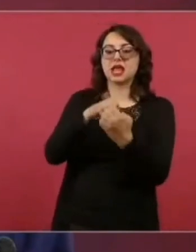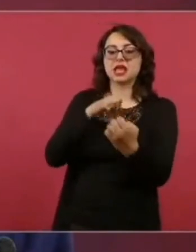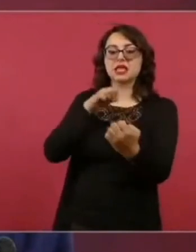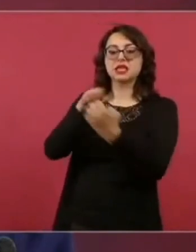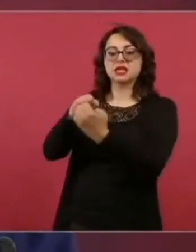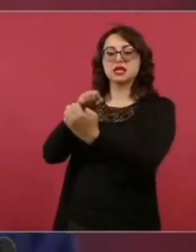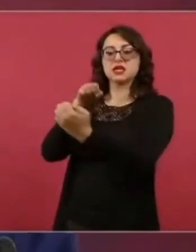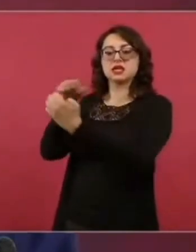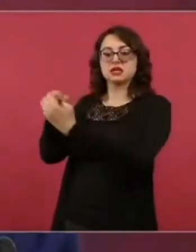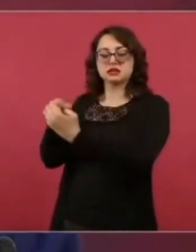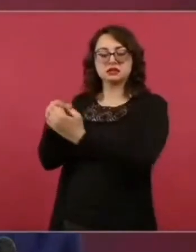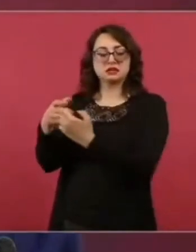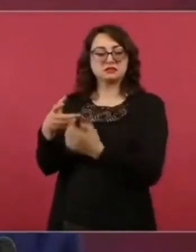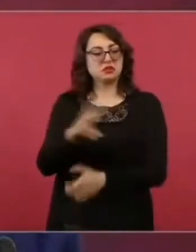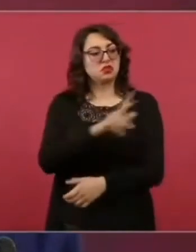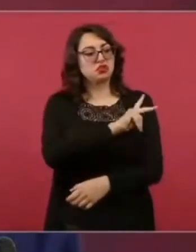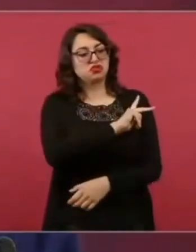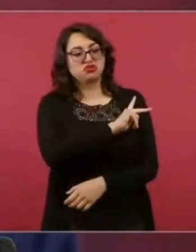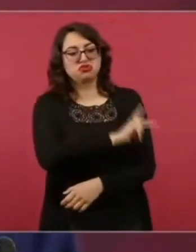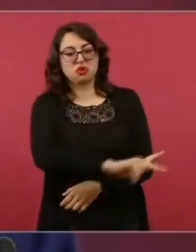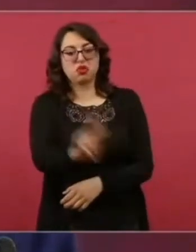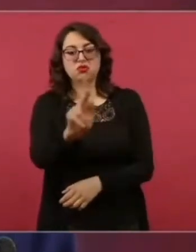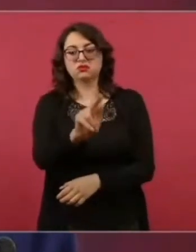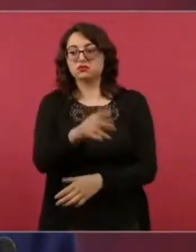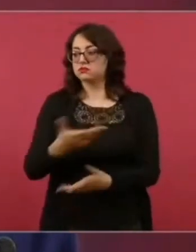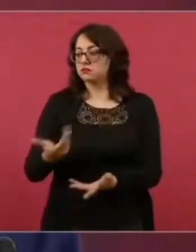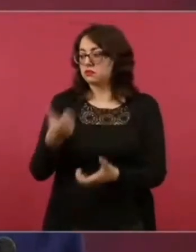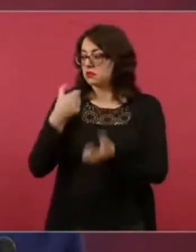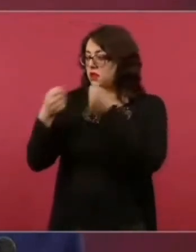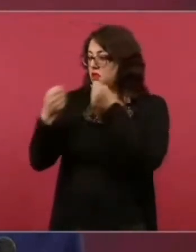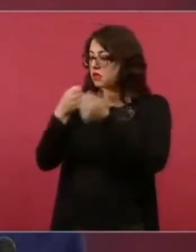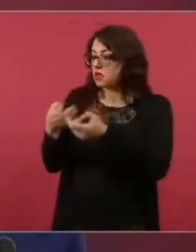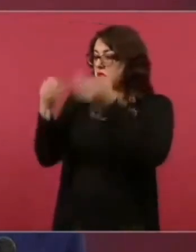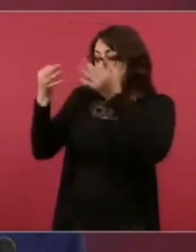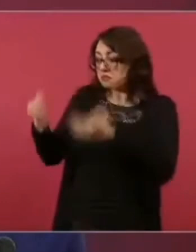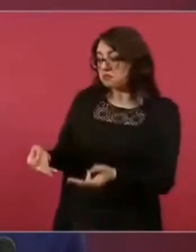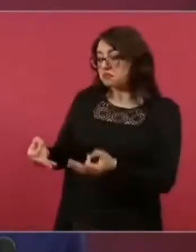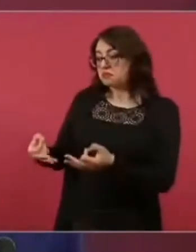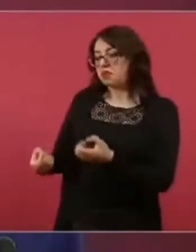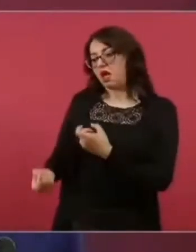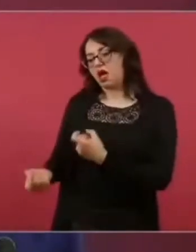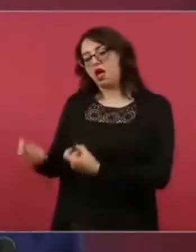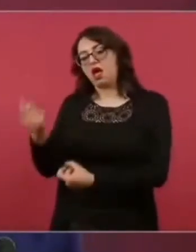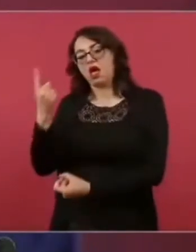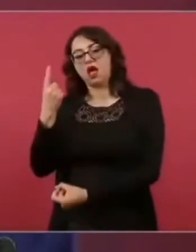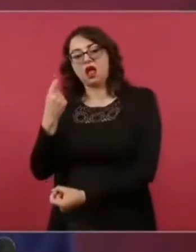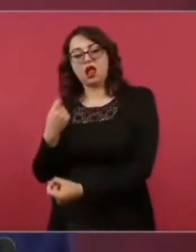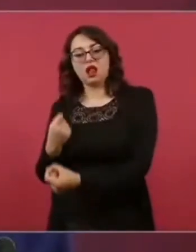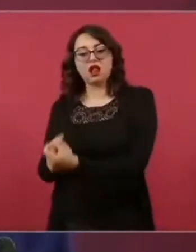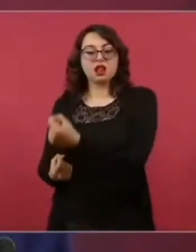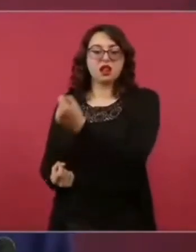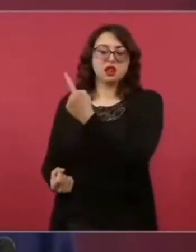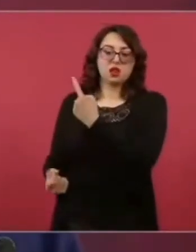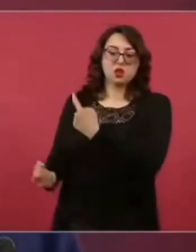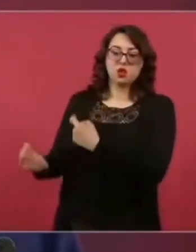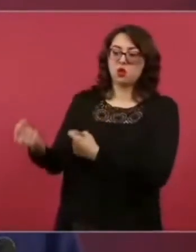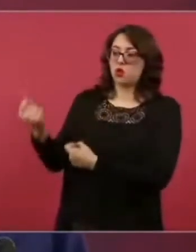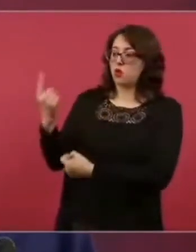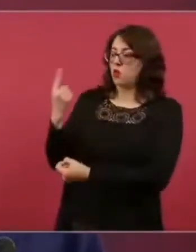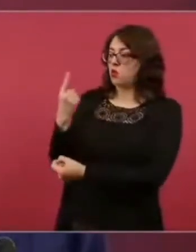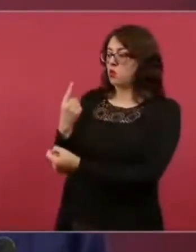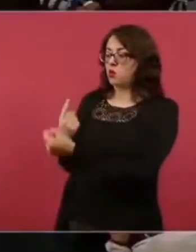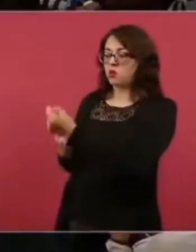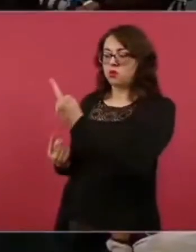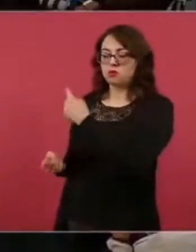con honrosas excepciones. Y mucho menos medios de comunicación, porque la